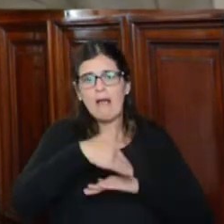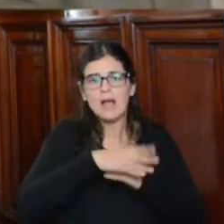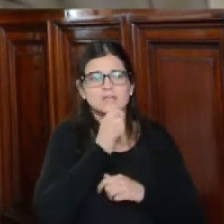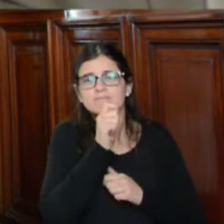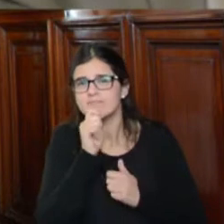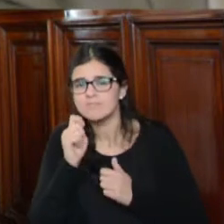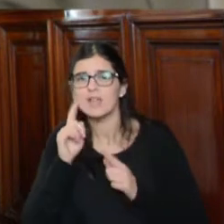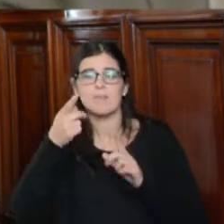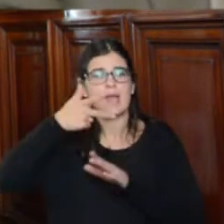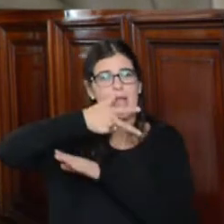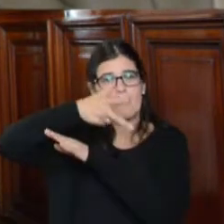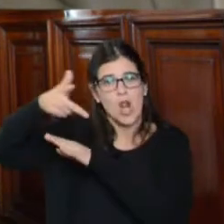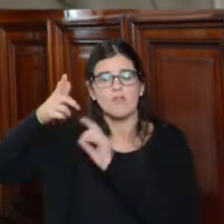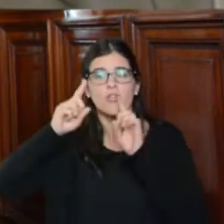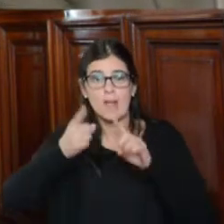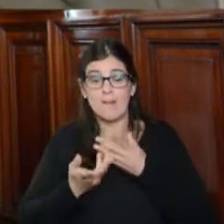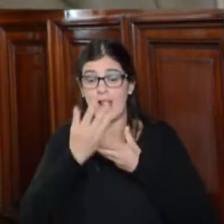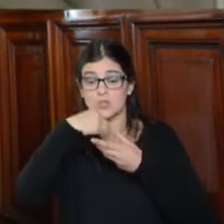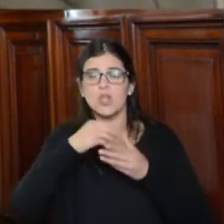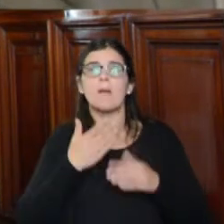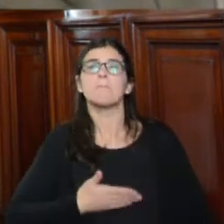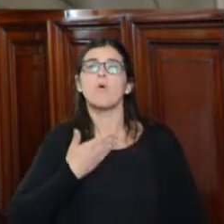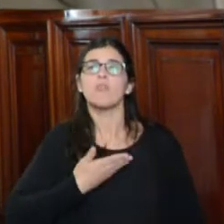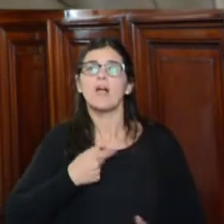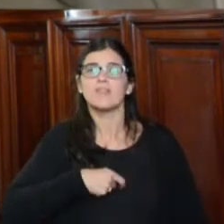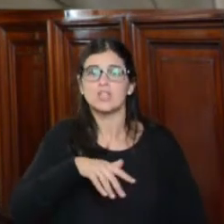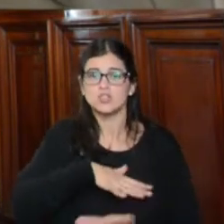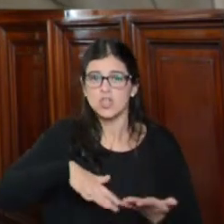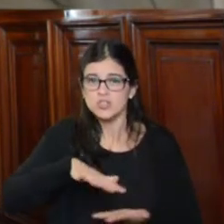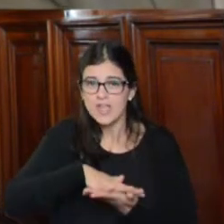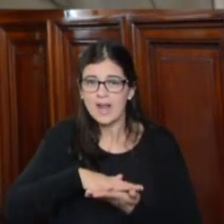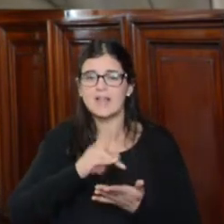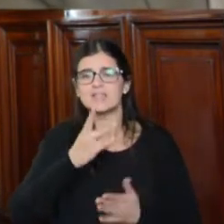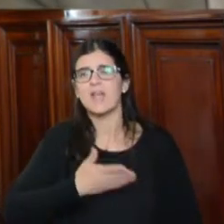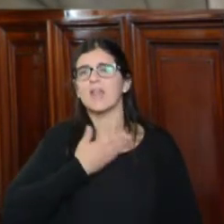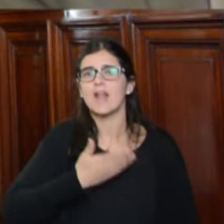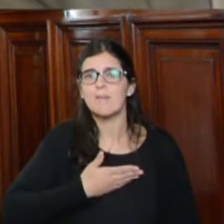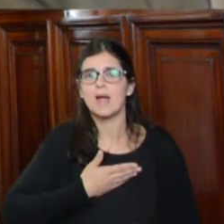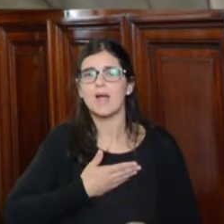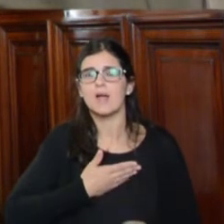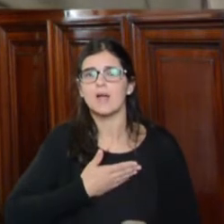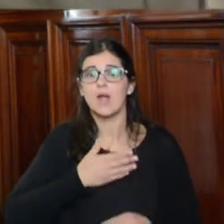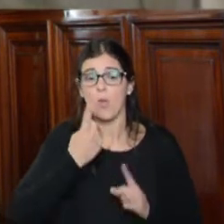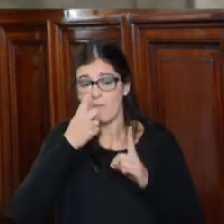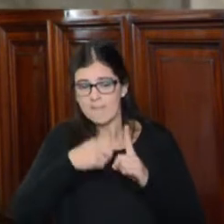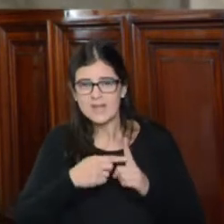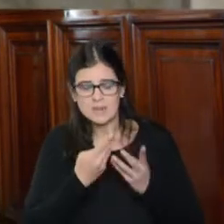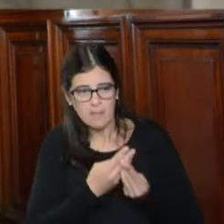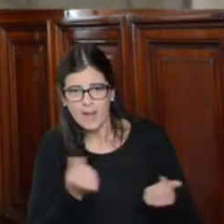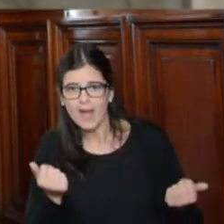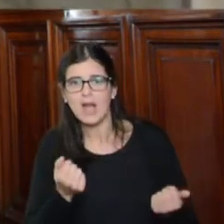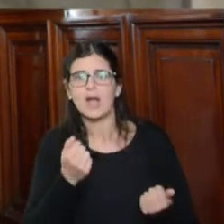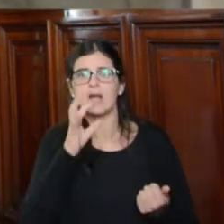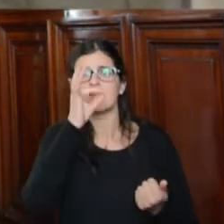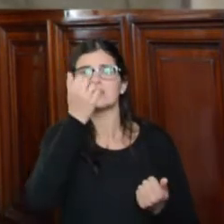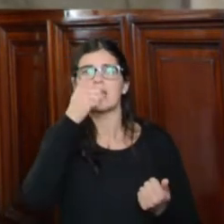también a los camarógrafos, en el marco de la protesta social que se reclamaba al mes de la desaparición forzada de